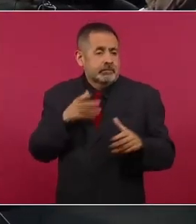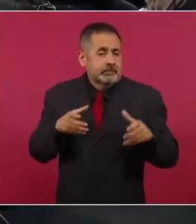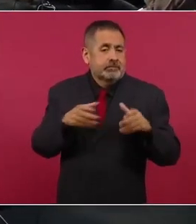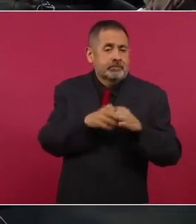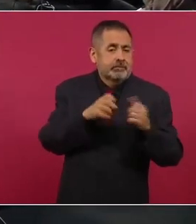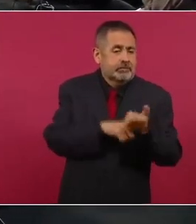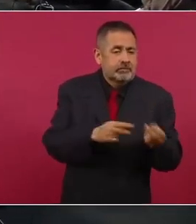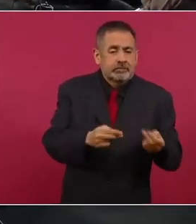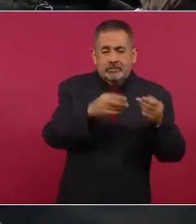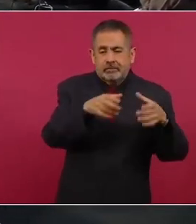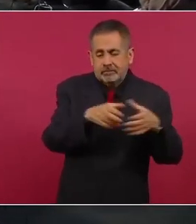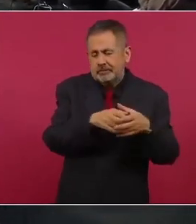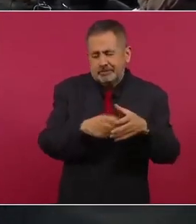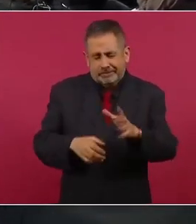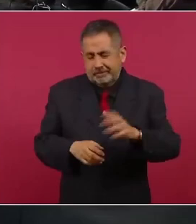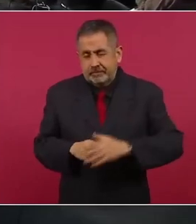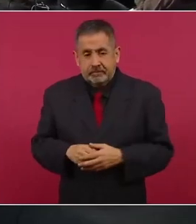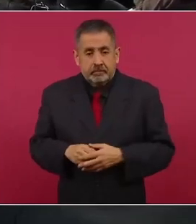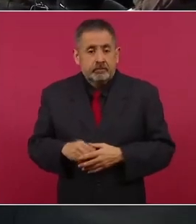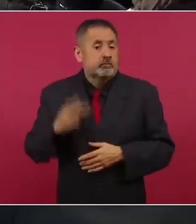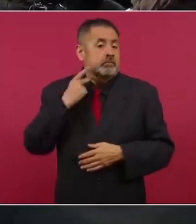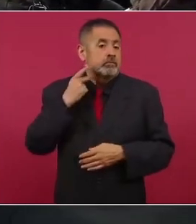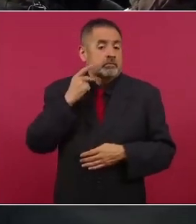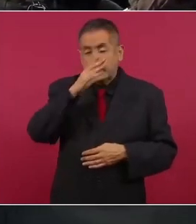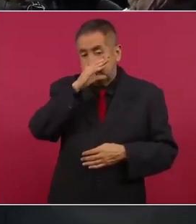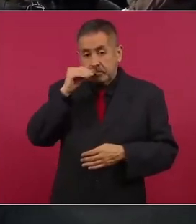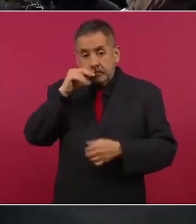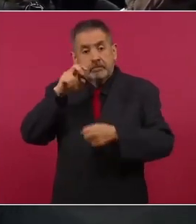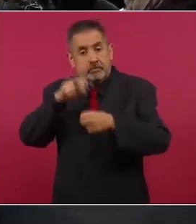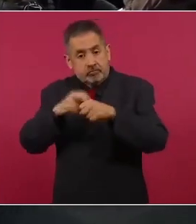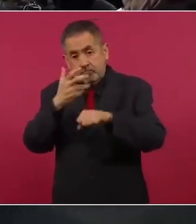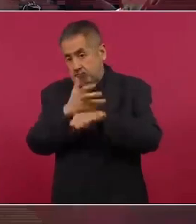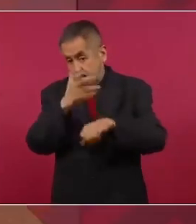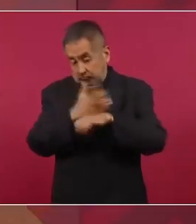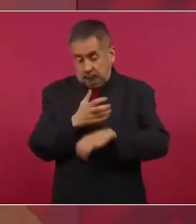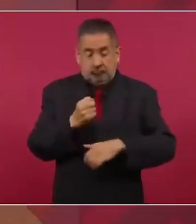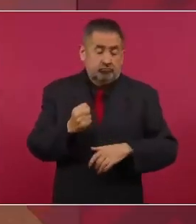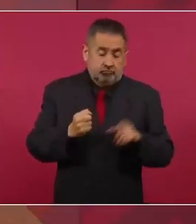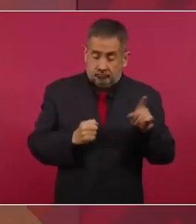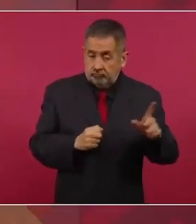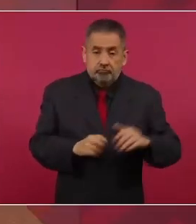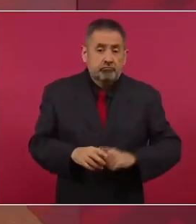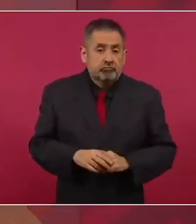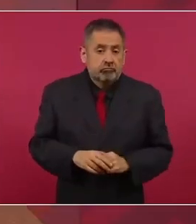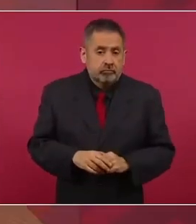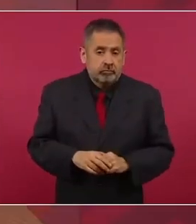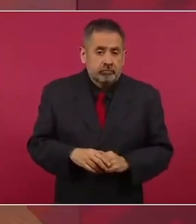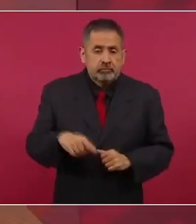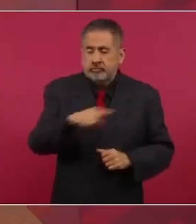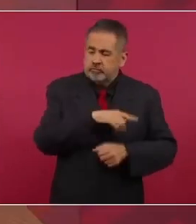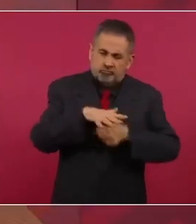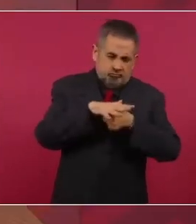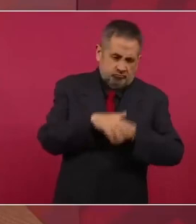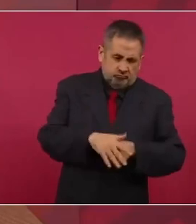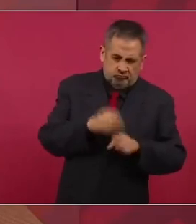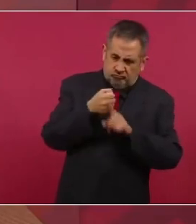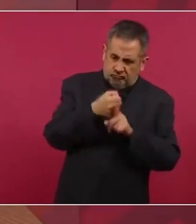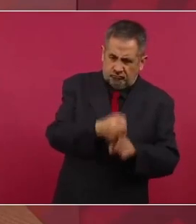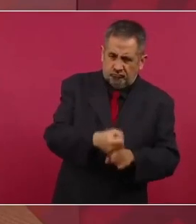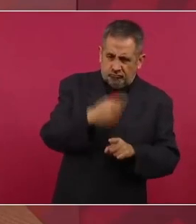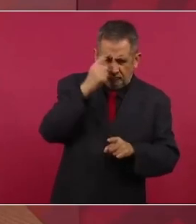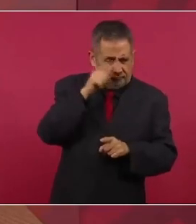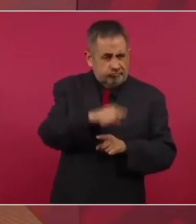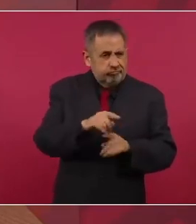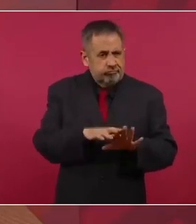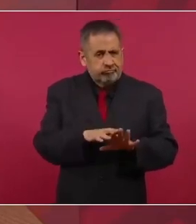de Cuba en Estados Unidos son los que presionan para